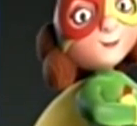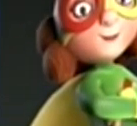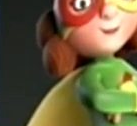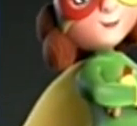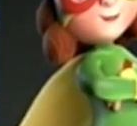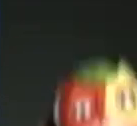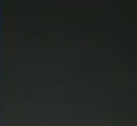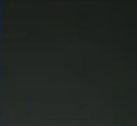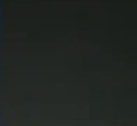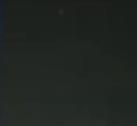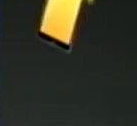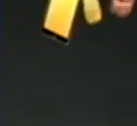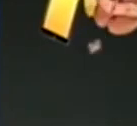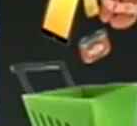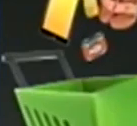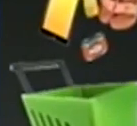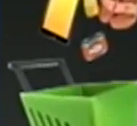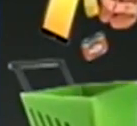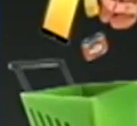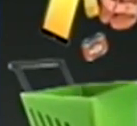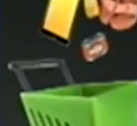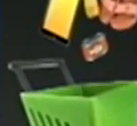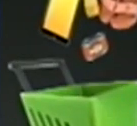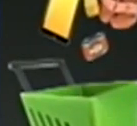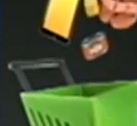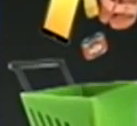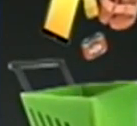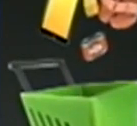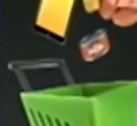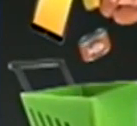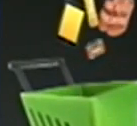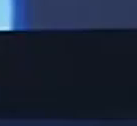país. Maxidespensa, variedad y ahorro en grande.